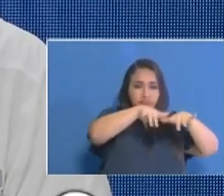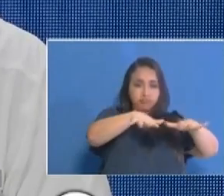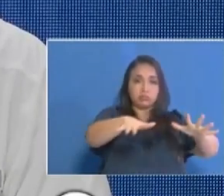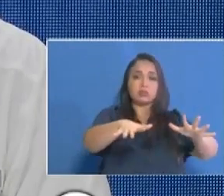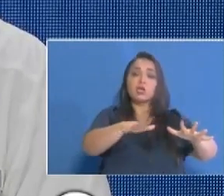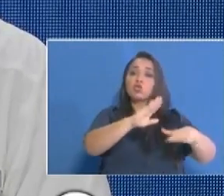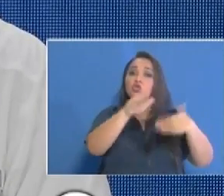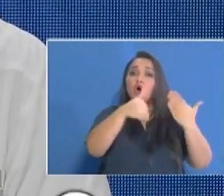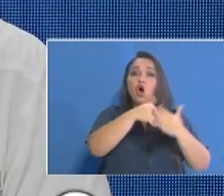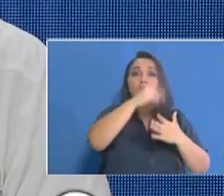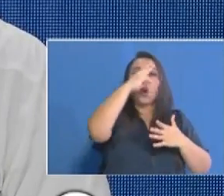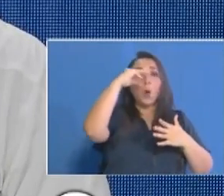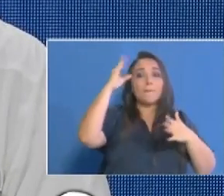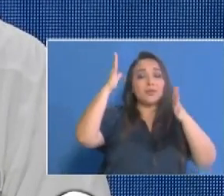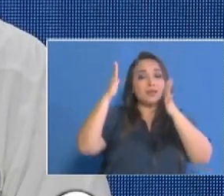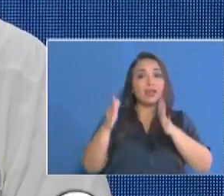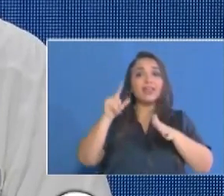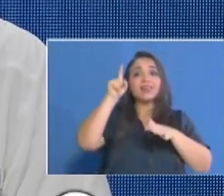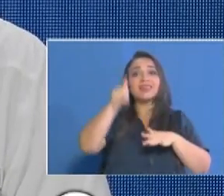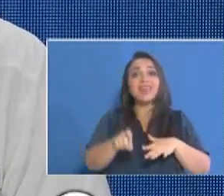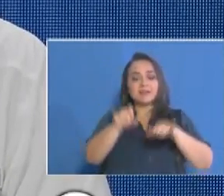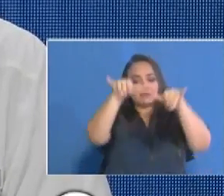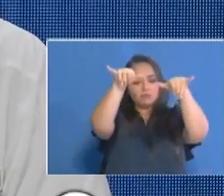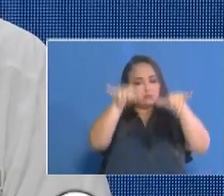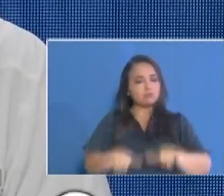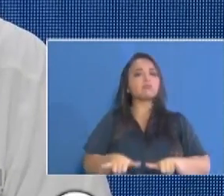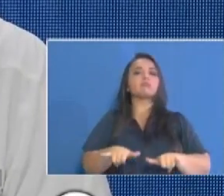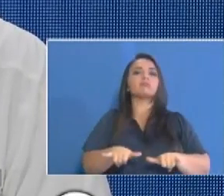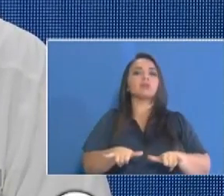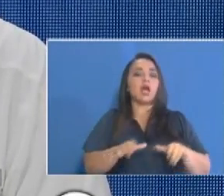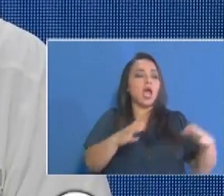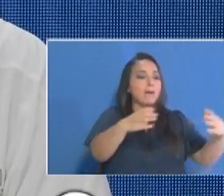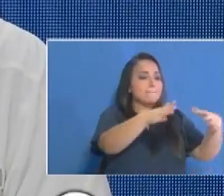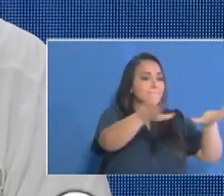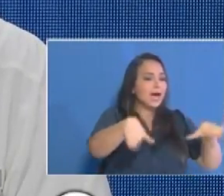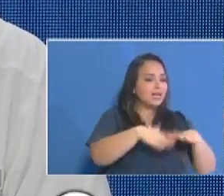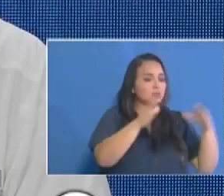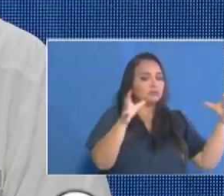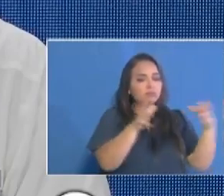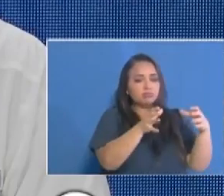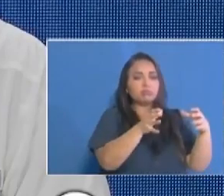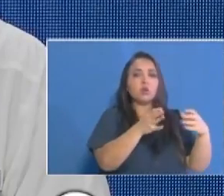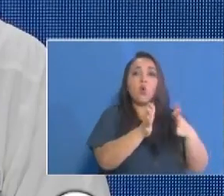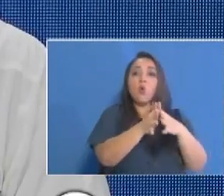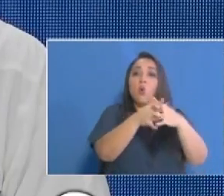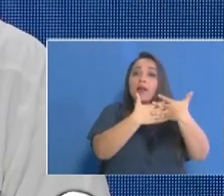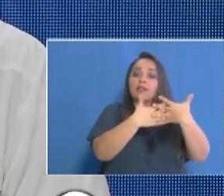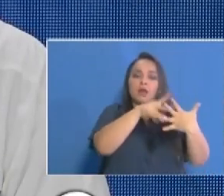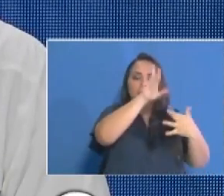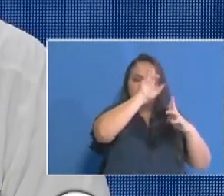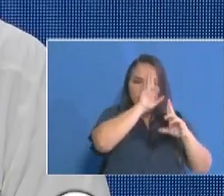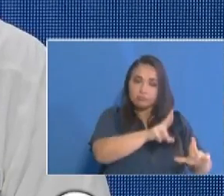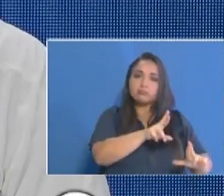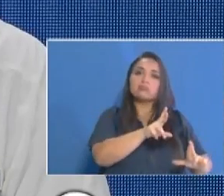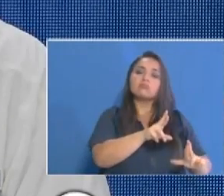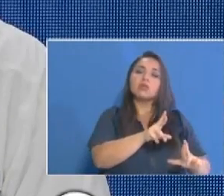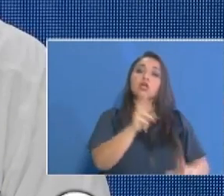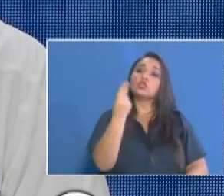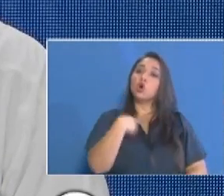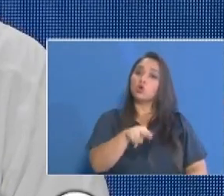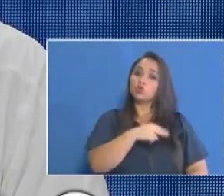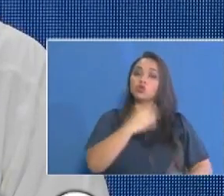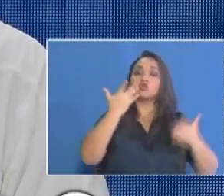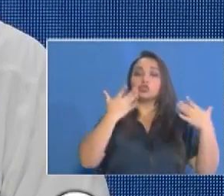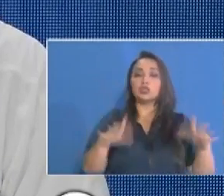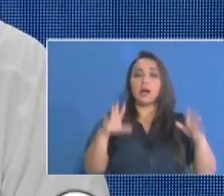mantenerse en su área asignada deben respetar la cuarentena decretada por las autoridades hemos tomado